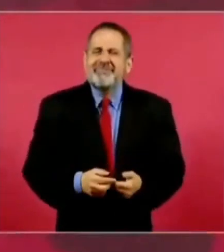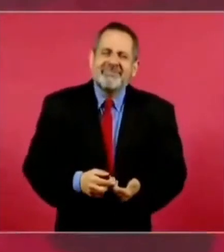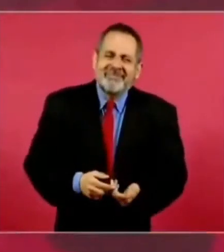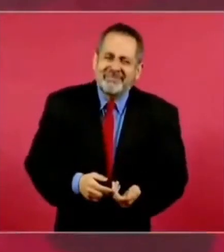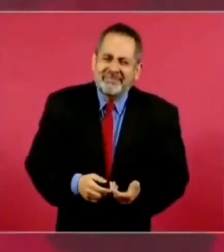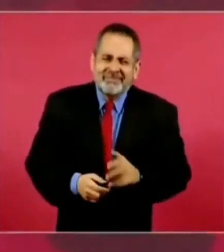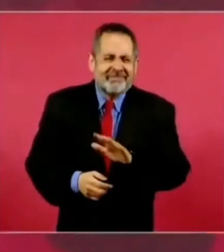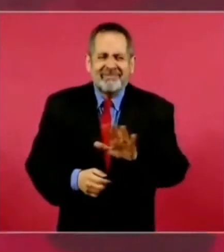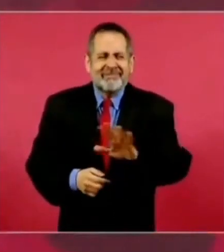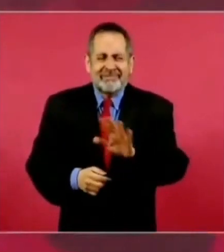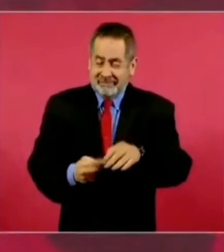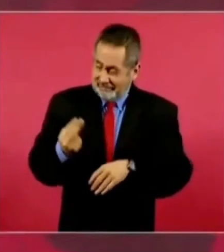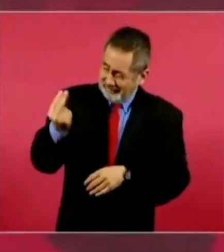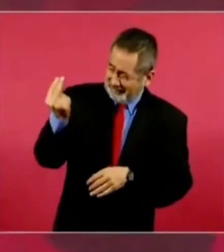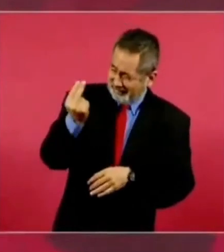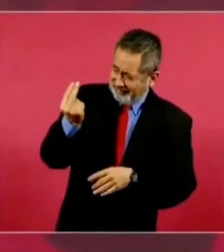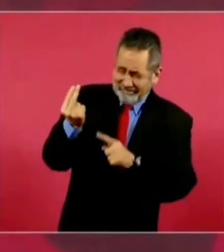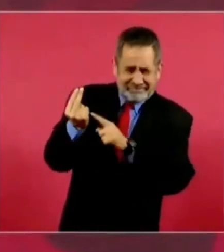habla del necesariato.